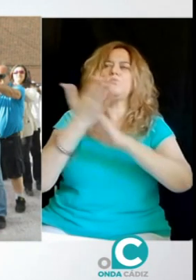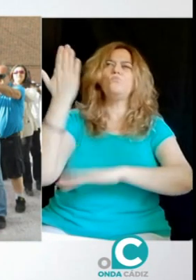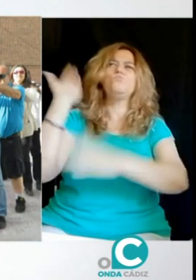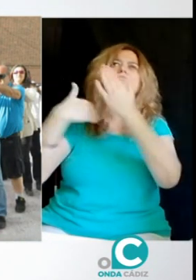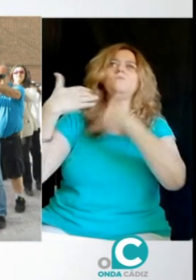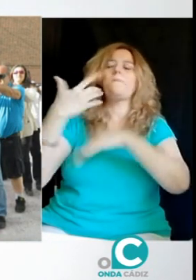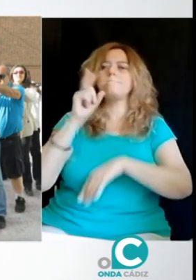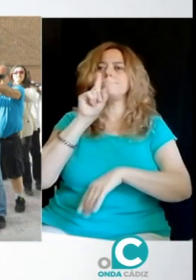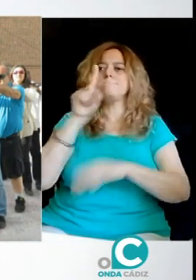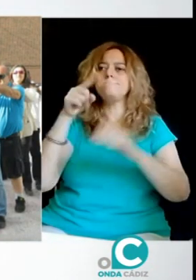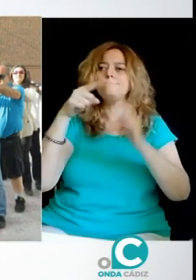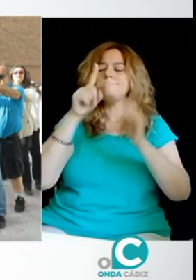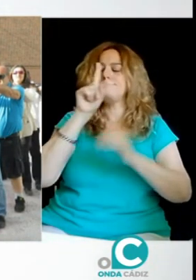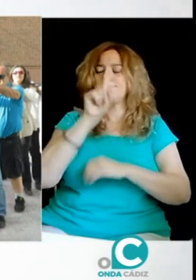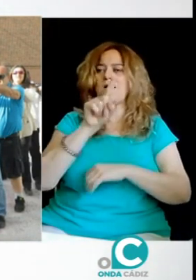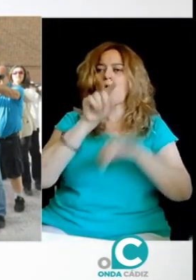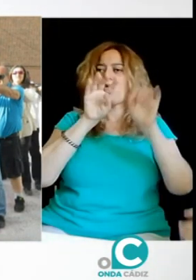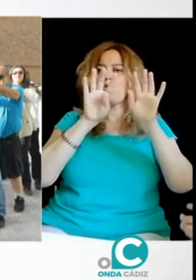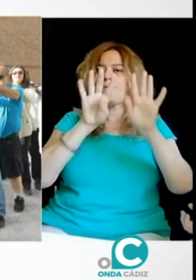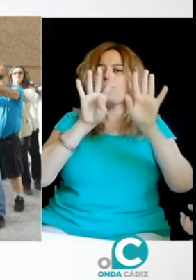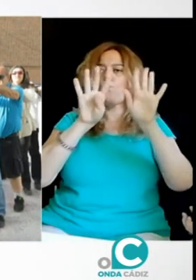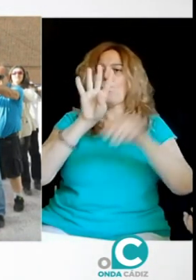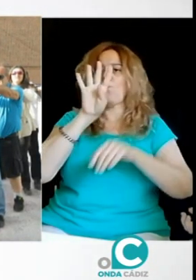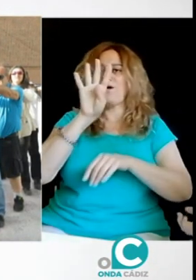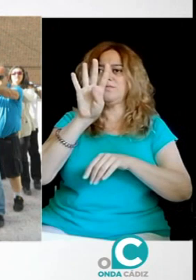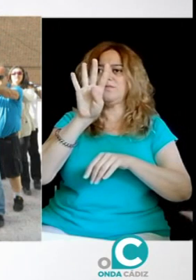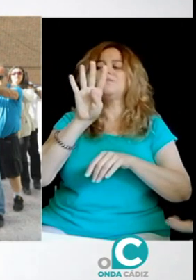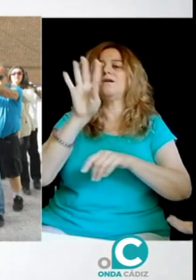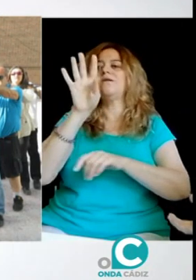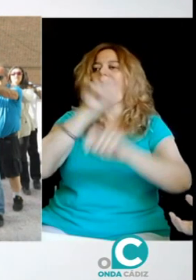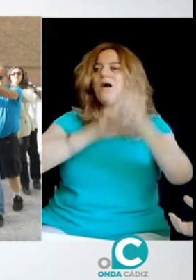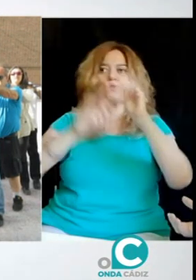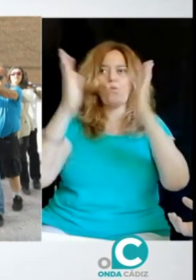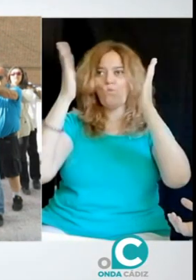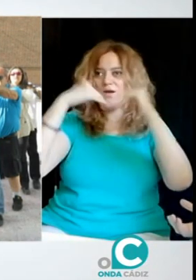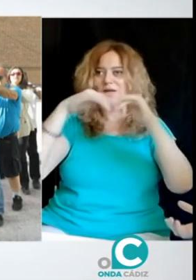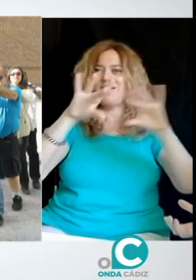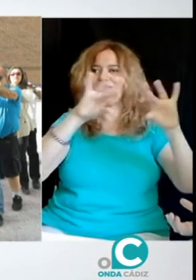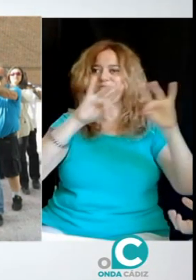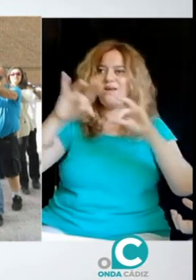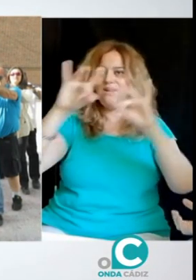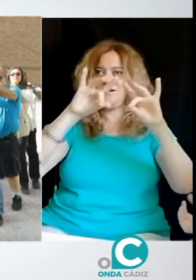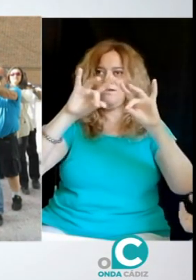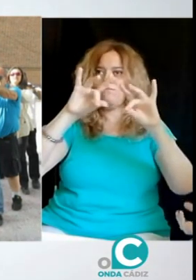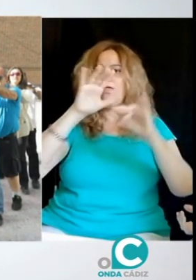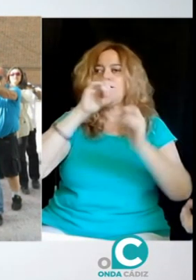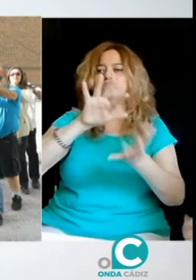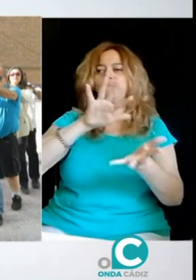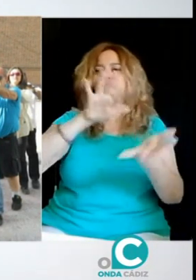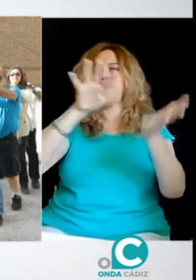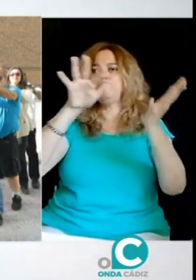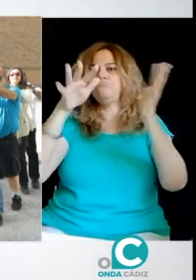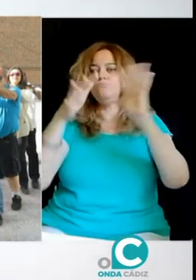Sí, asociación de Andalucía se creó mucho antes, en el 99,